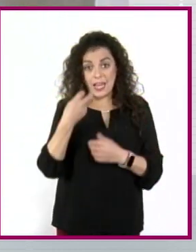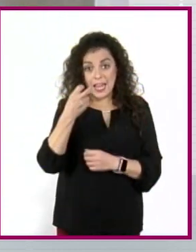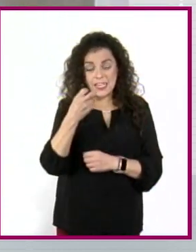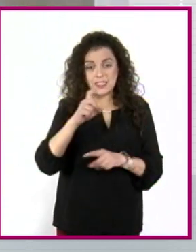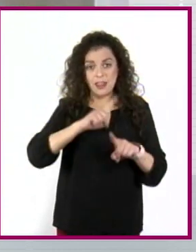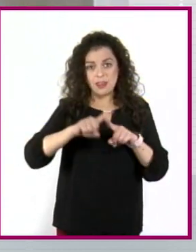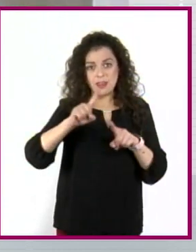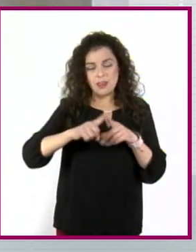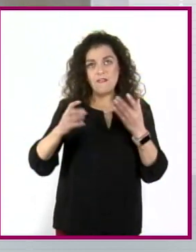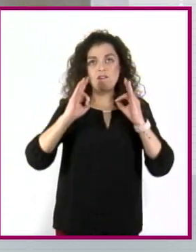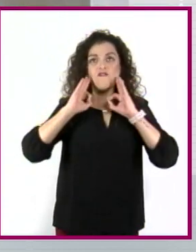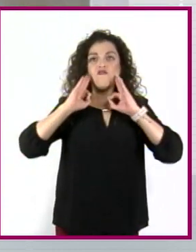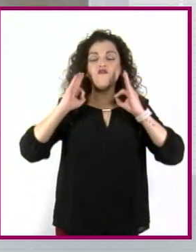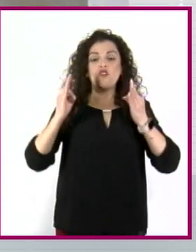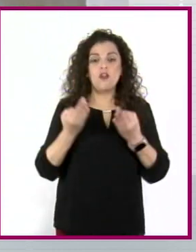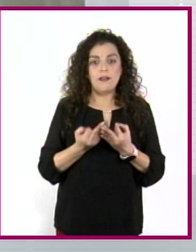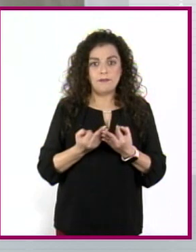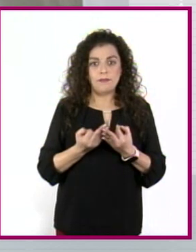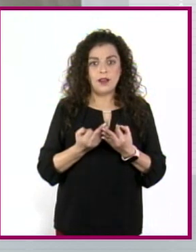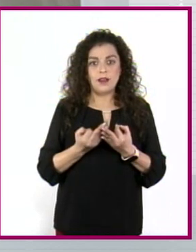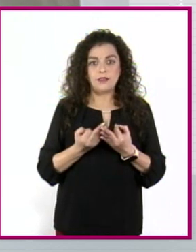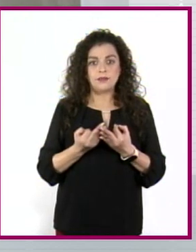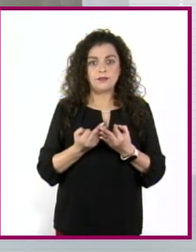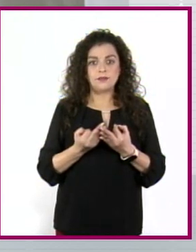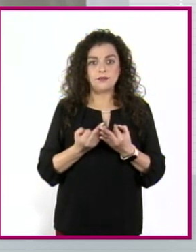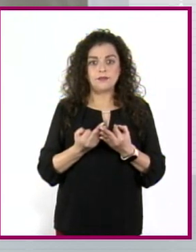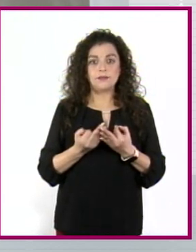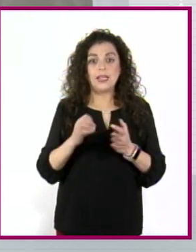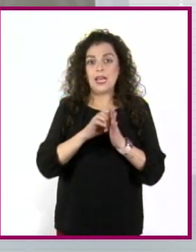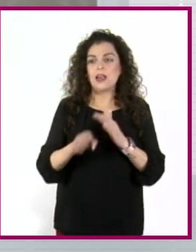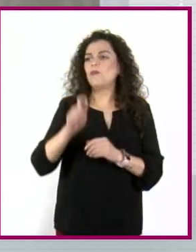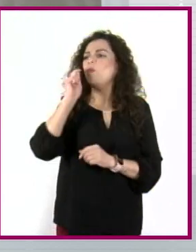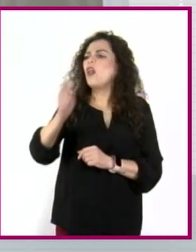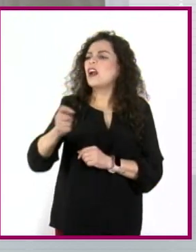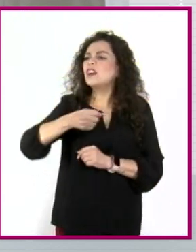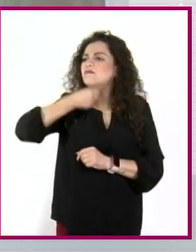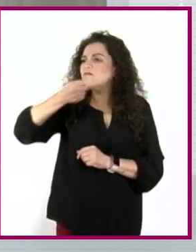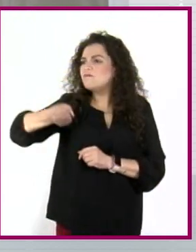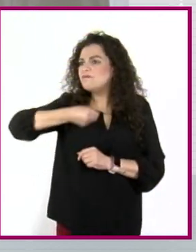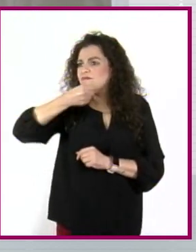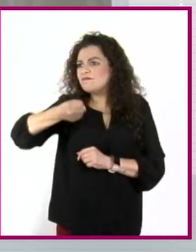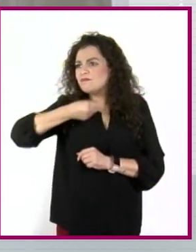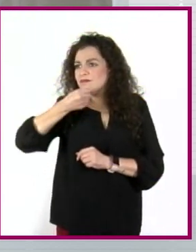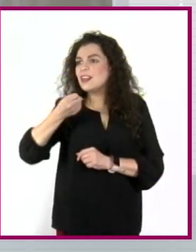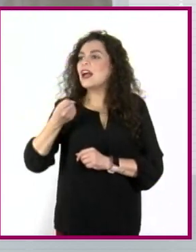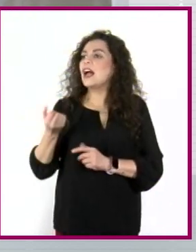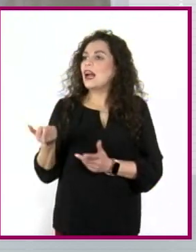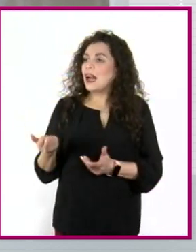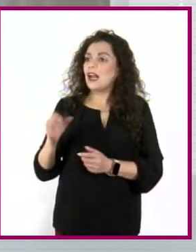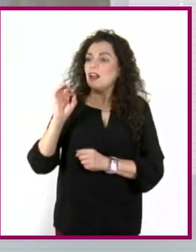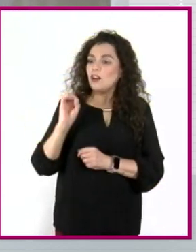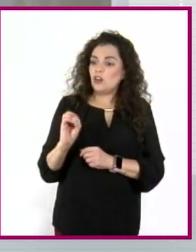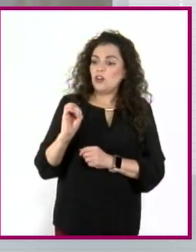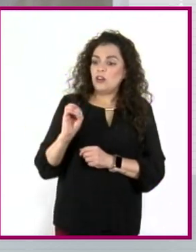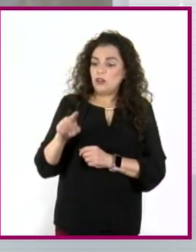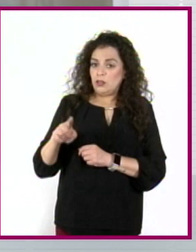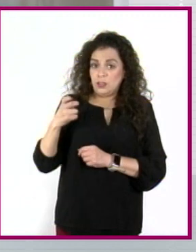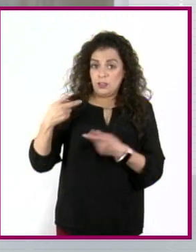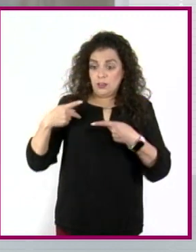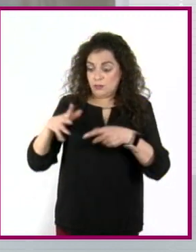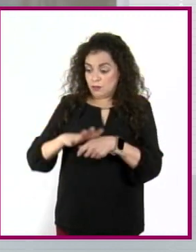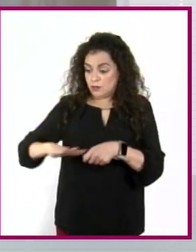todas estas formas que tienen, qué significa ser anciano, ¿no? Por ejemplo, o crecer en esta sociedad,